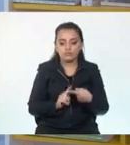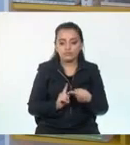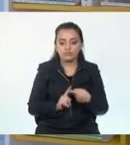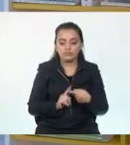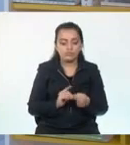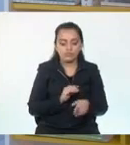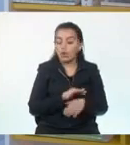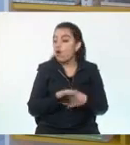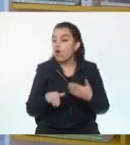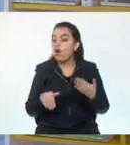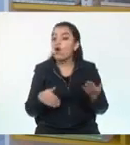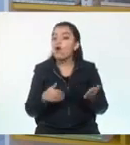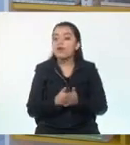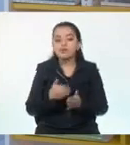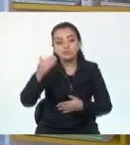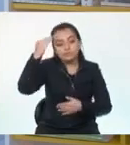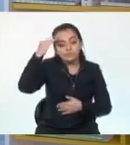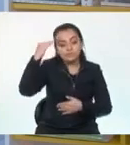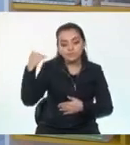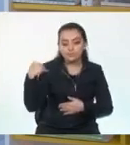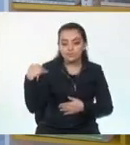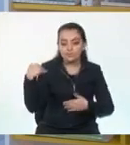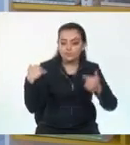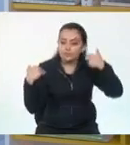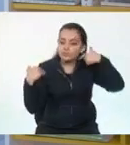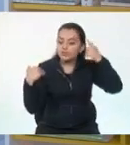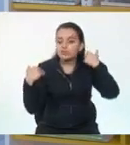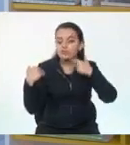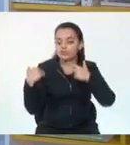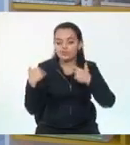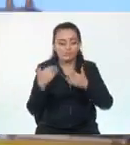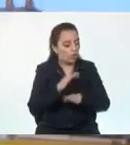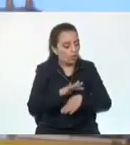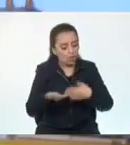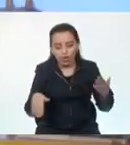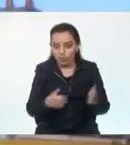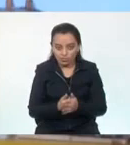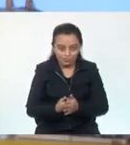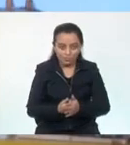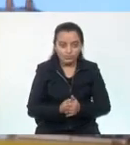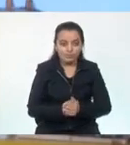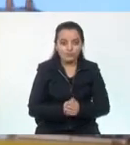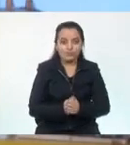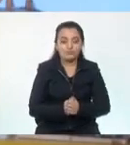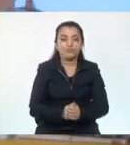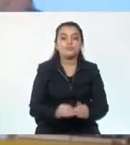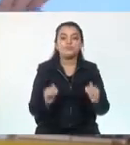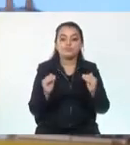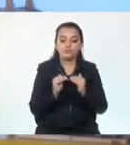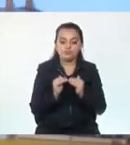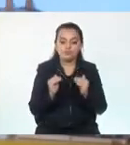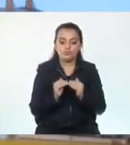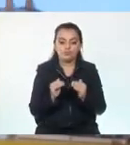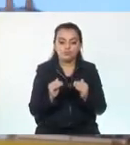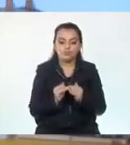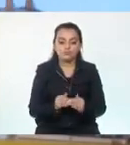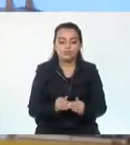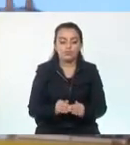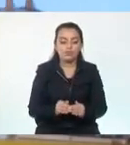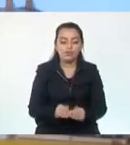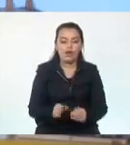todas y todos, porque todas nos ubicamos diariamente. Pero también existen instituciones como la Fuerza Naval,